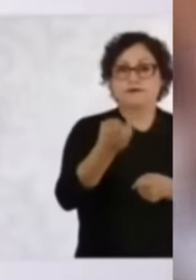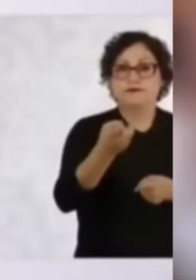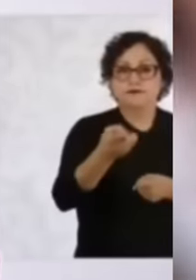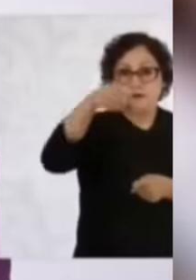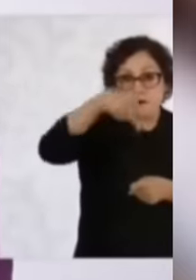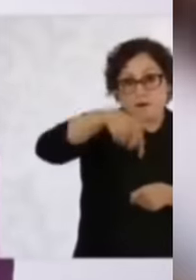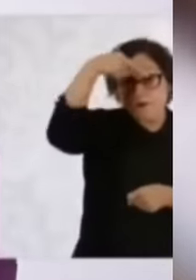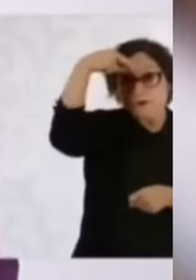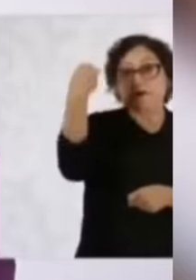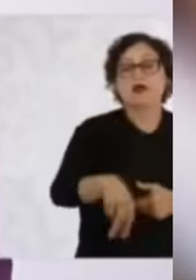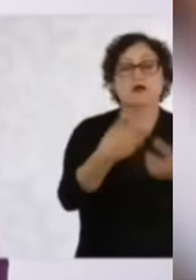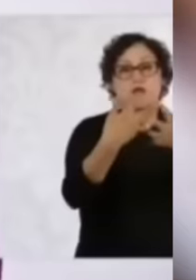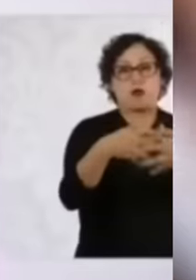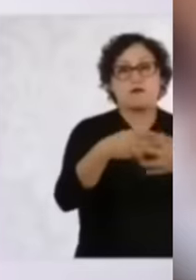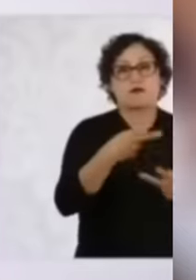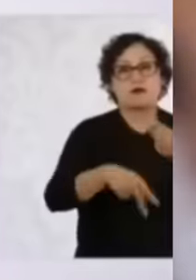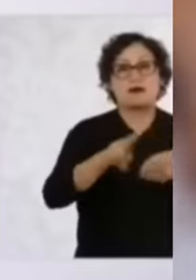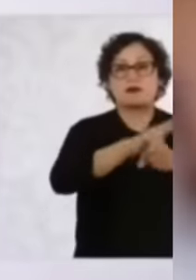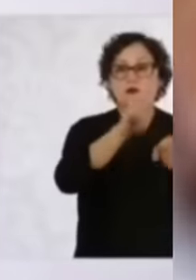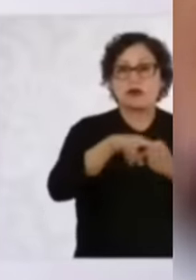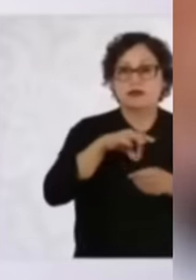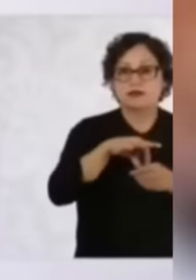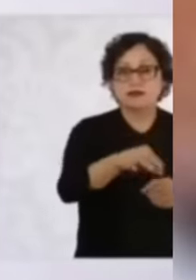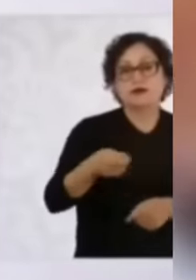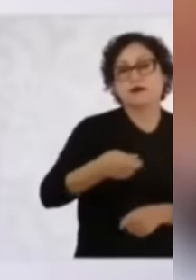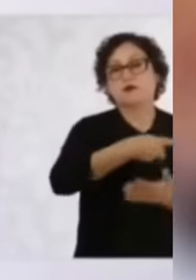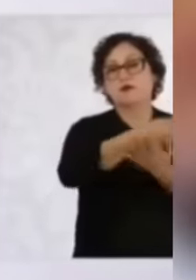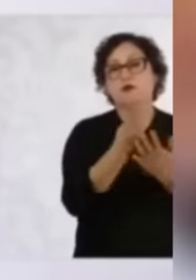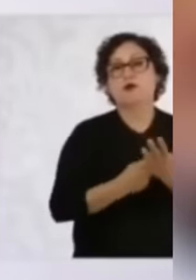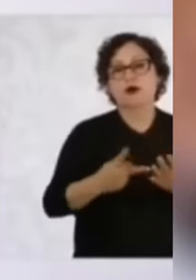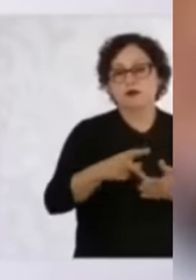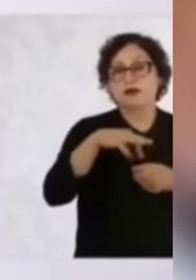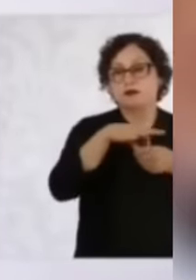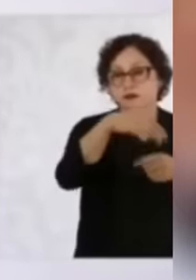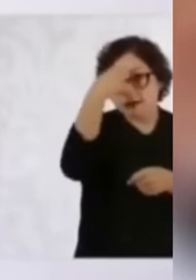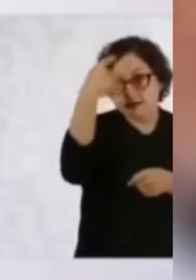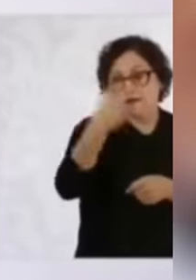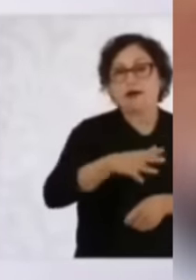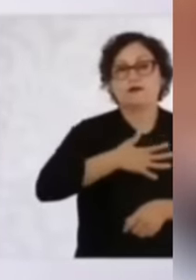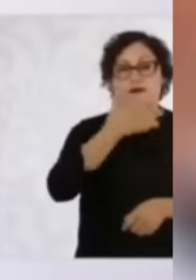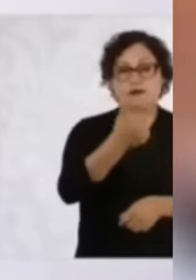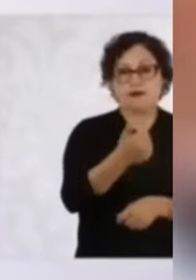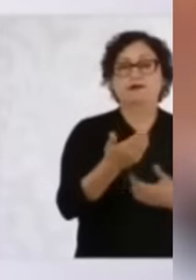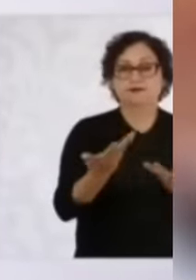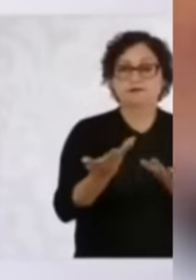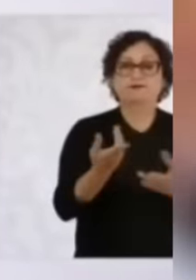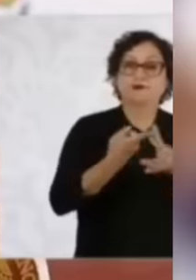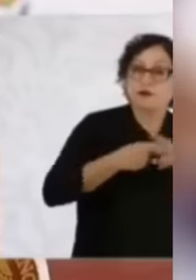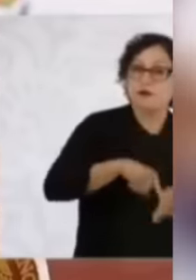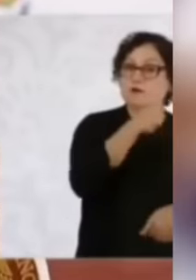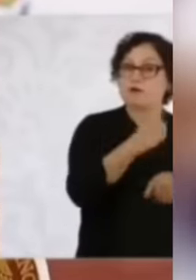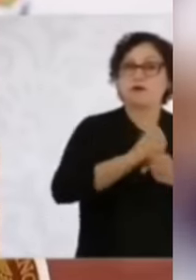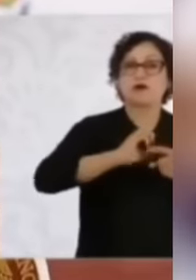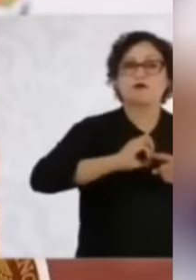semillas, que le llamamos Semillas para el Bienestar. Particularmente vamos a iniciar con frijol. Del